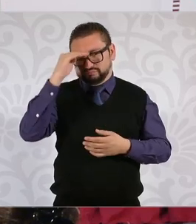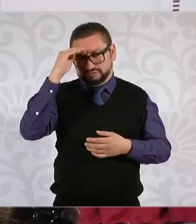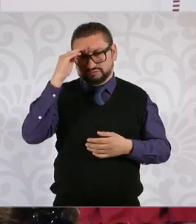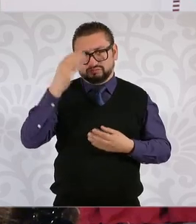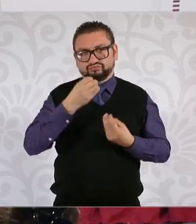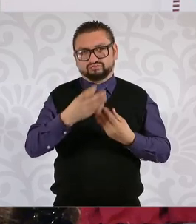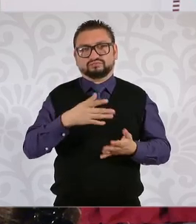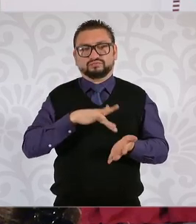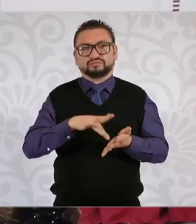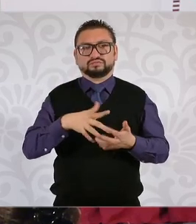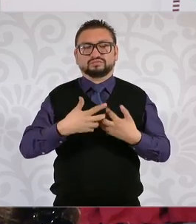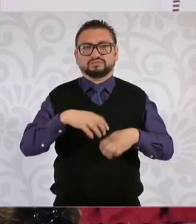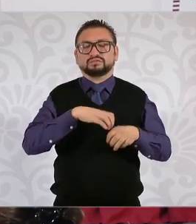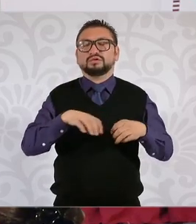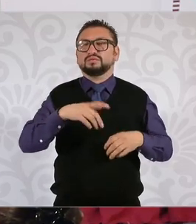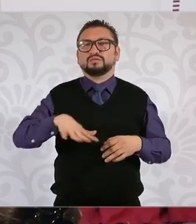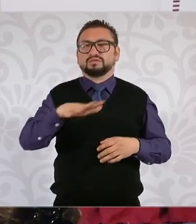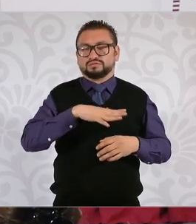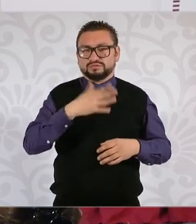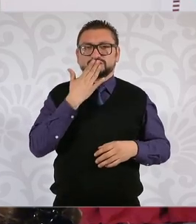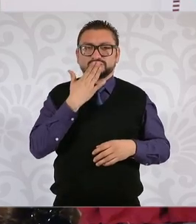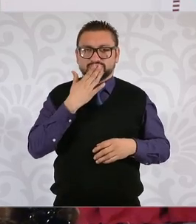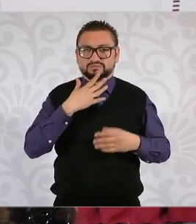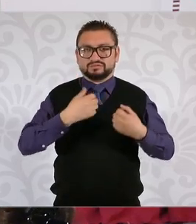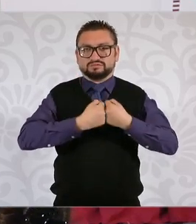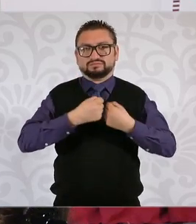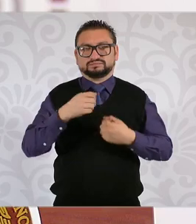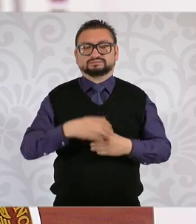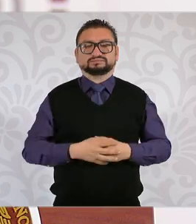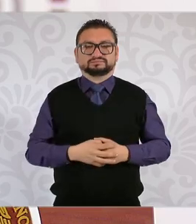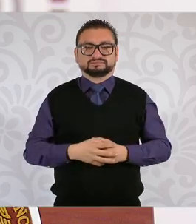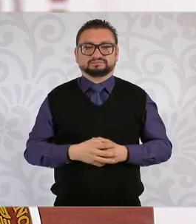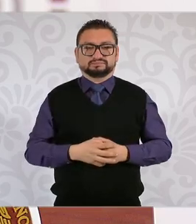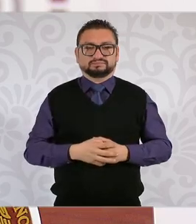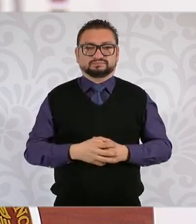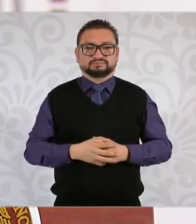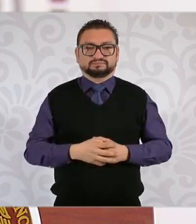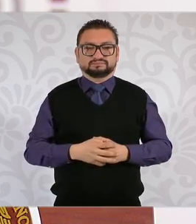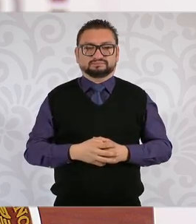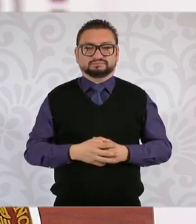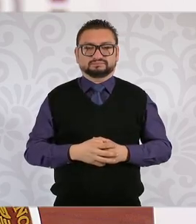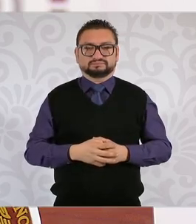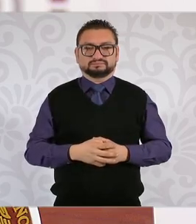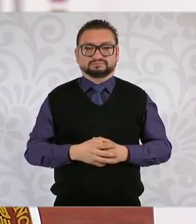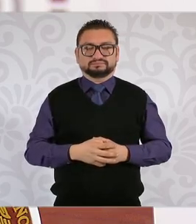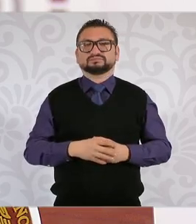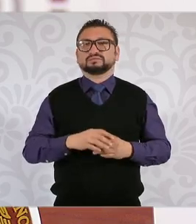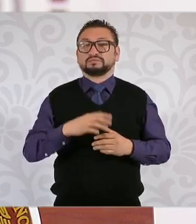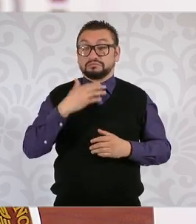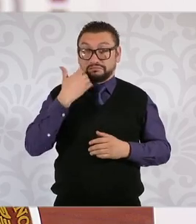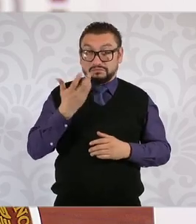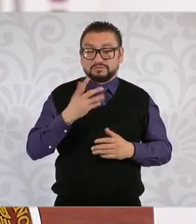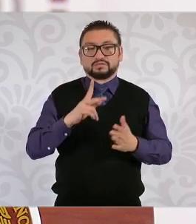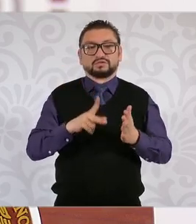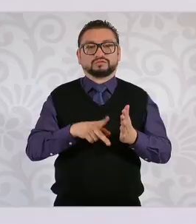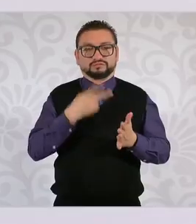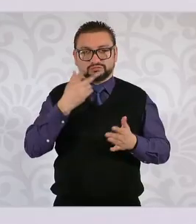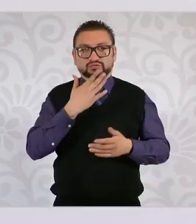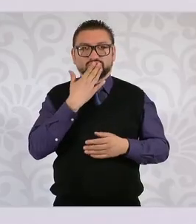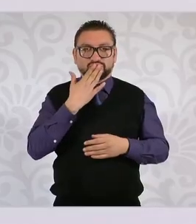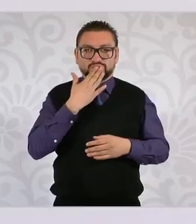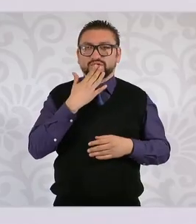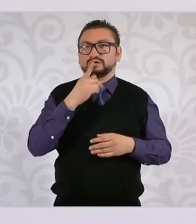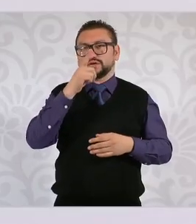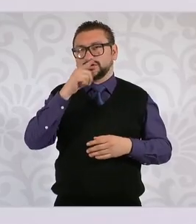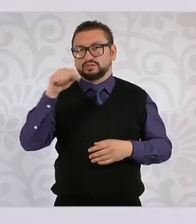que se pueden dar al caso de Sonora como estado además fronterizo? Si quieren repito sean Sonora o